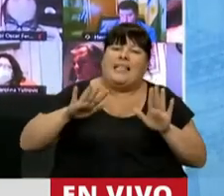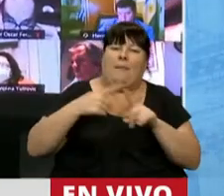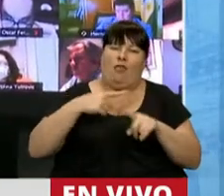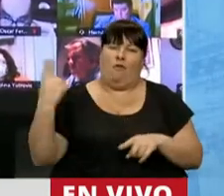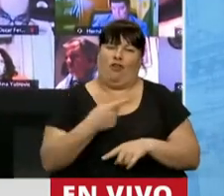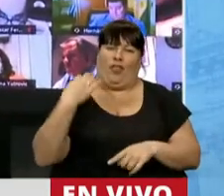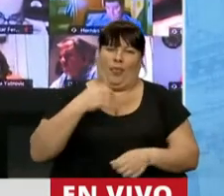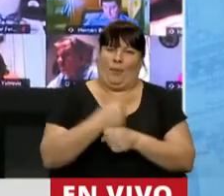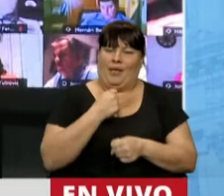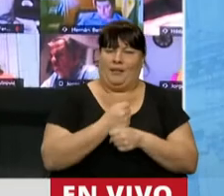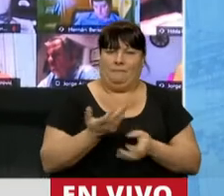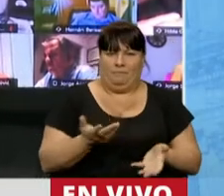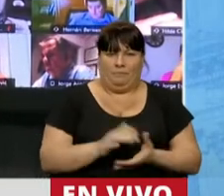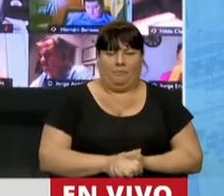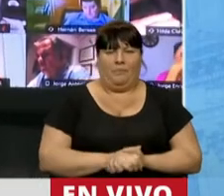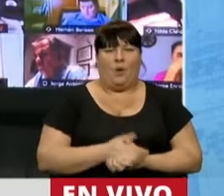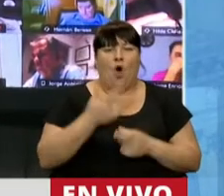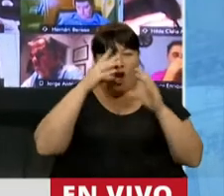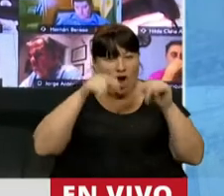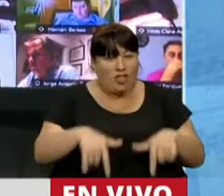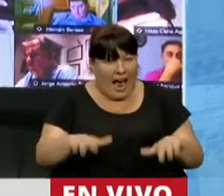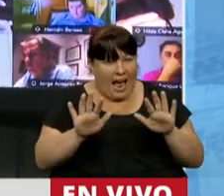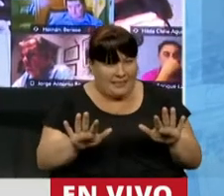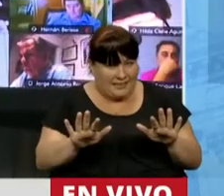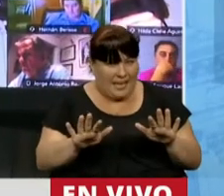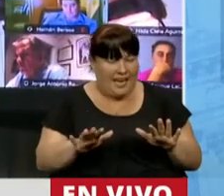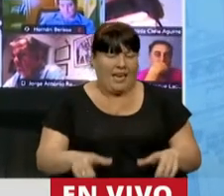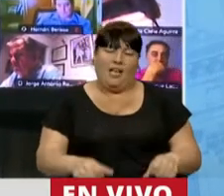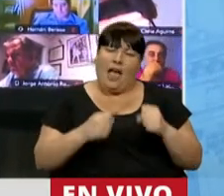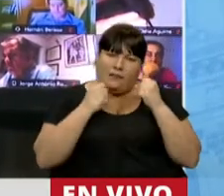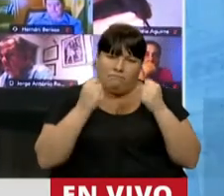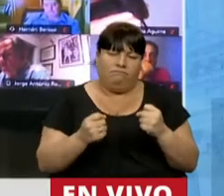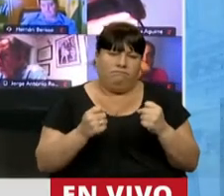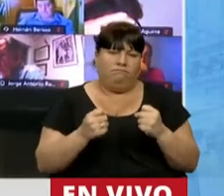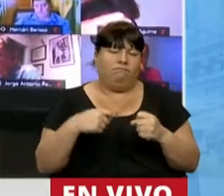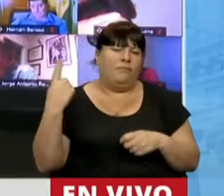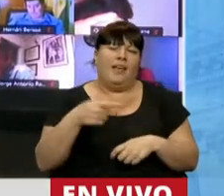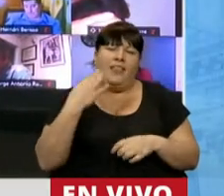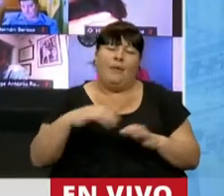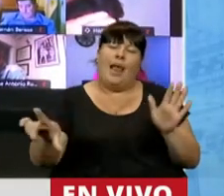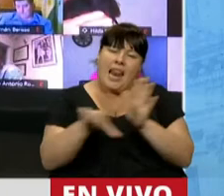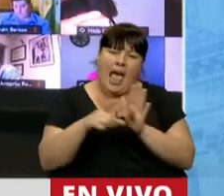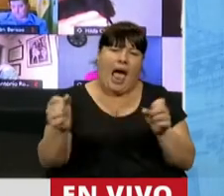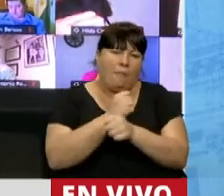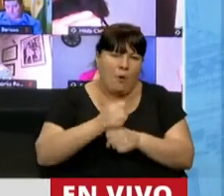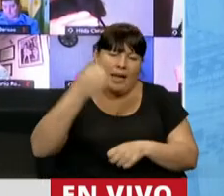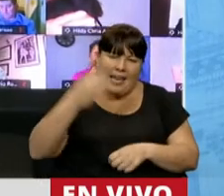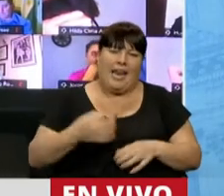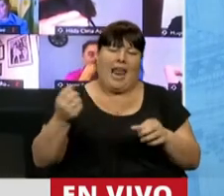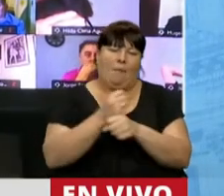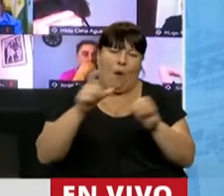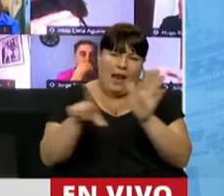nosotros. en una noche como esta con toda la fuerza que tengamos las leyes, que sea ley